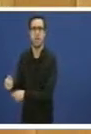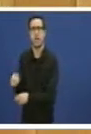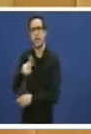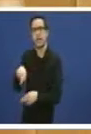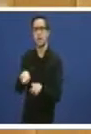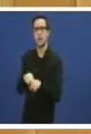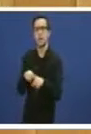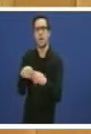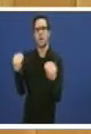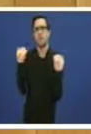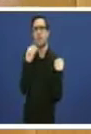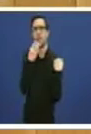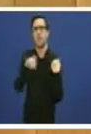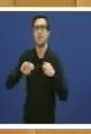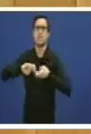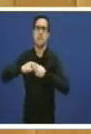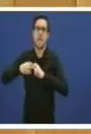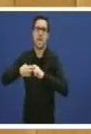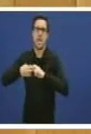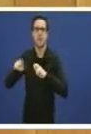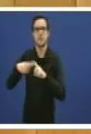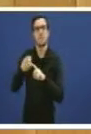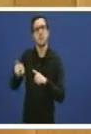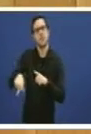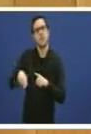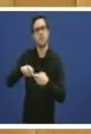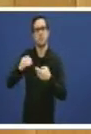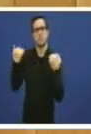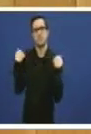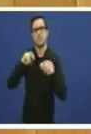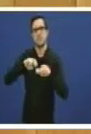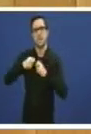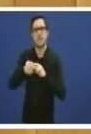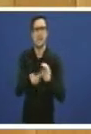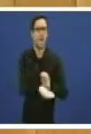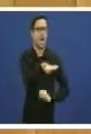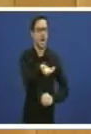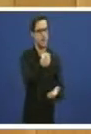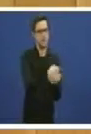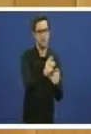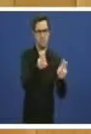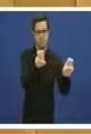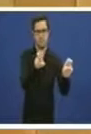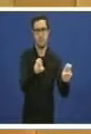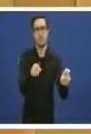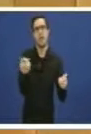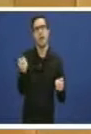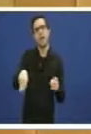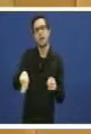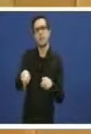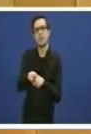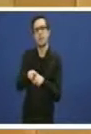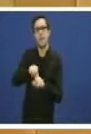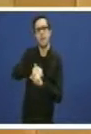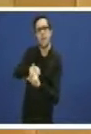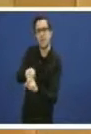ergas. Tamén foi responsabilidade dos ergas a decisión de reactivalas. Foi a presión política, mediática